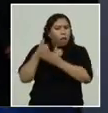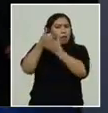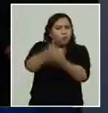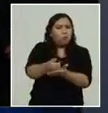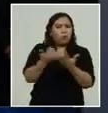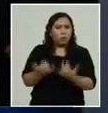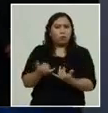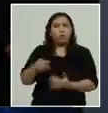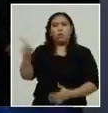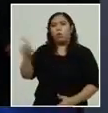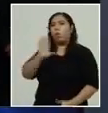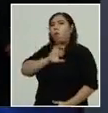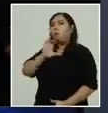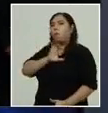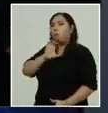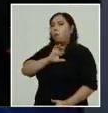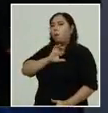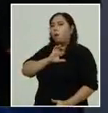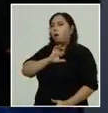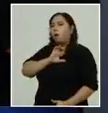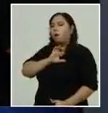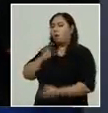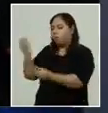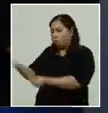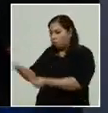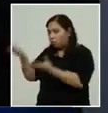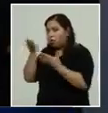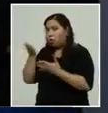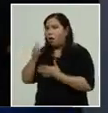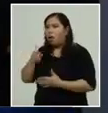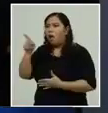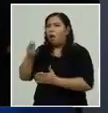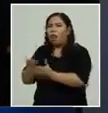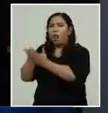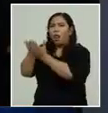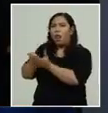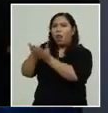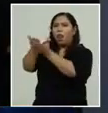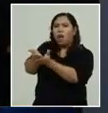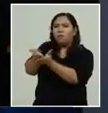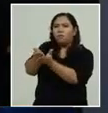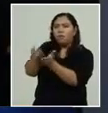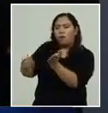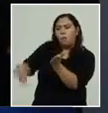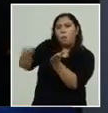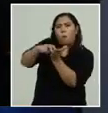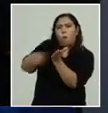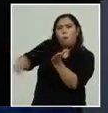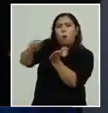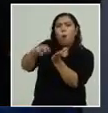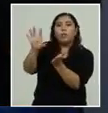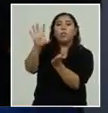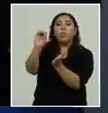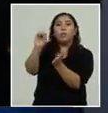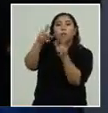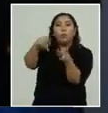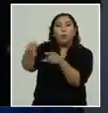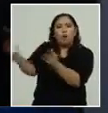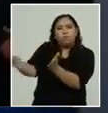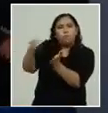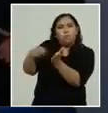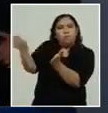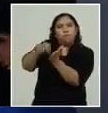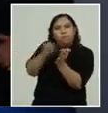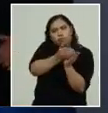que llegaron tres lanchas con capacidad de 50 personas cada una que un empresario de buen corazón las ha enviado para poder